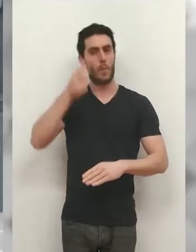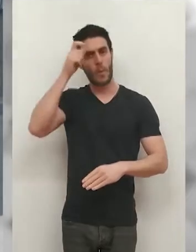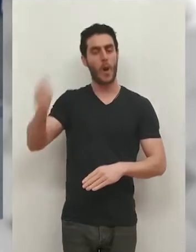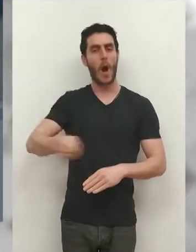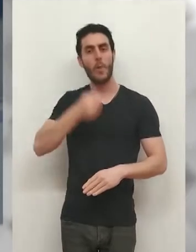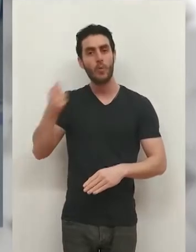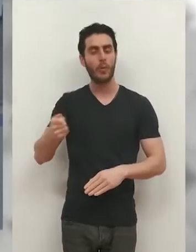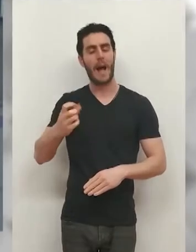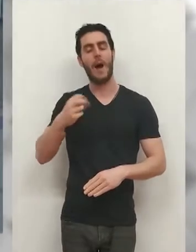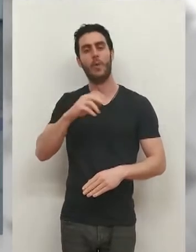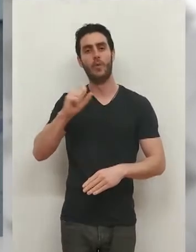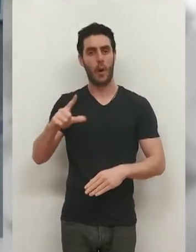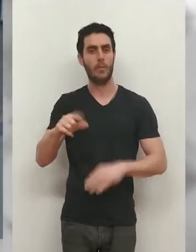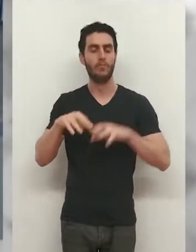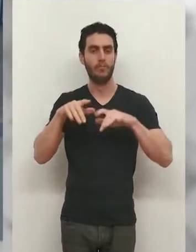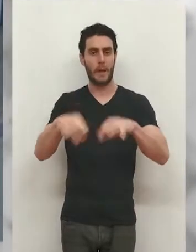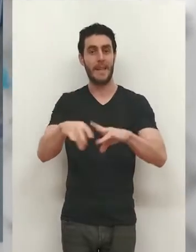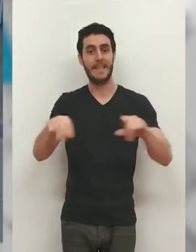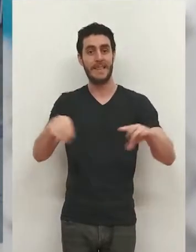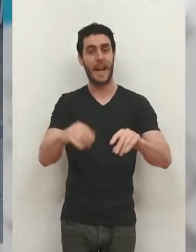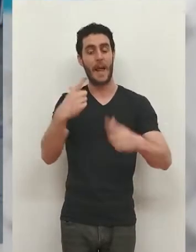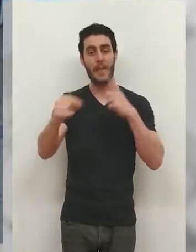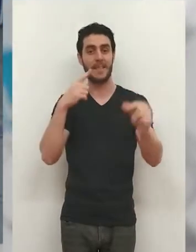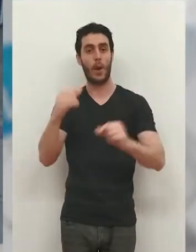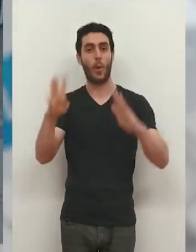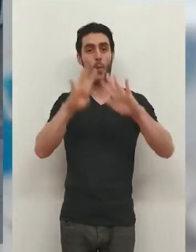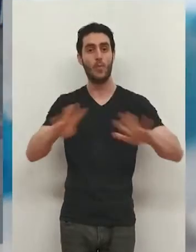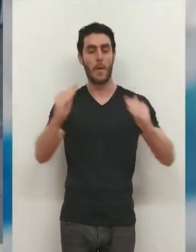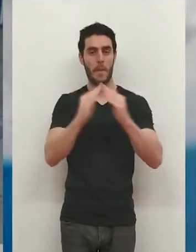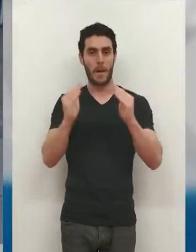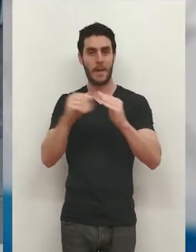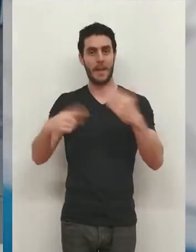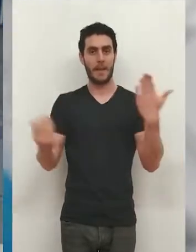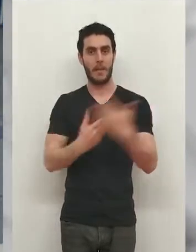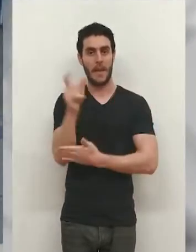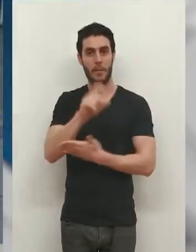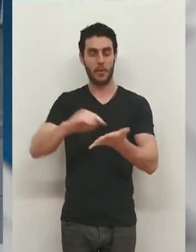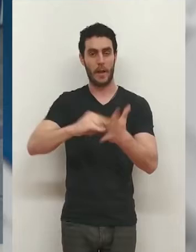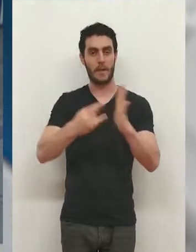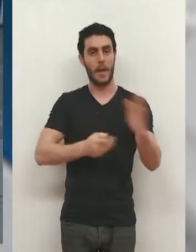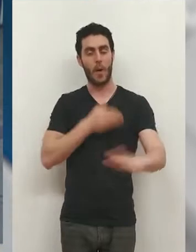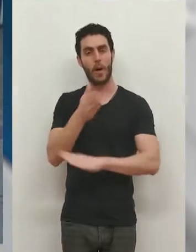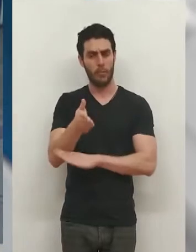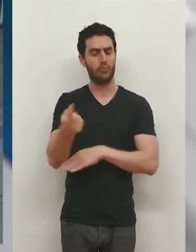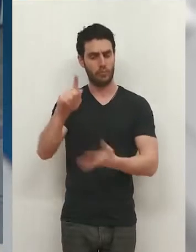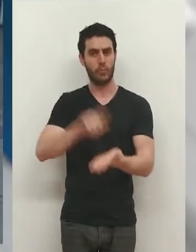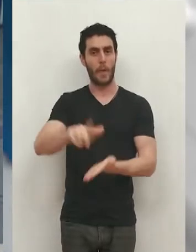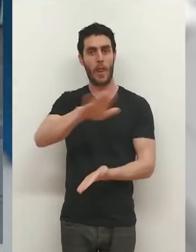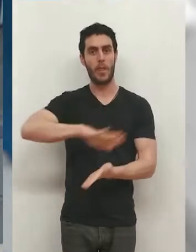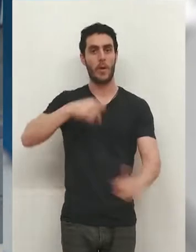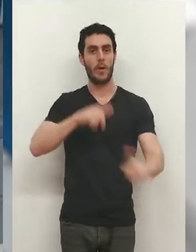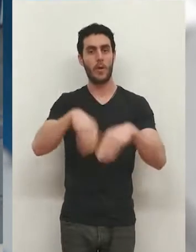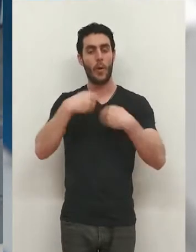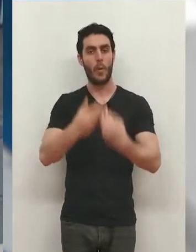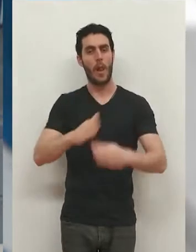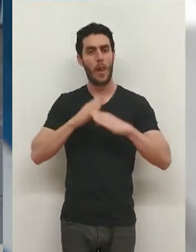Autol. El corrimiento de tierras provocó este fin de semana el desalojo de nueve viviendas. Esta mañana, los técnicos han inspeccionado de nuevo la